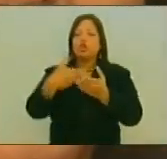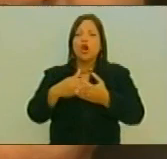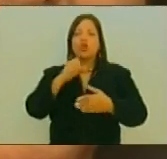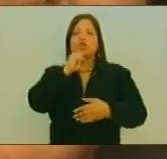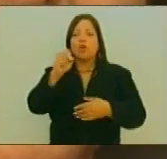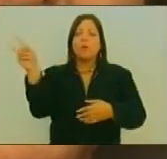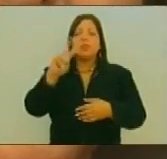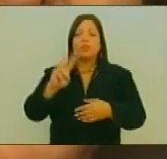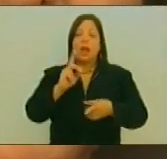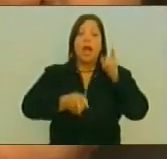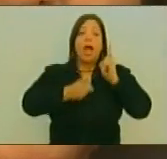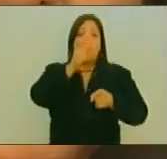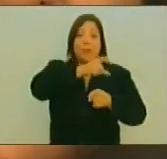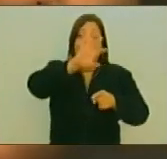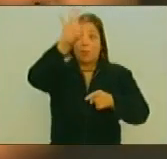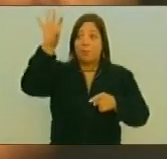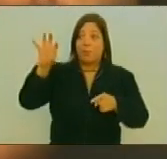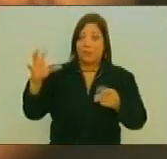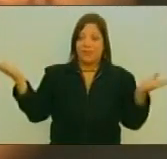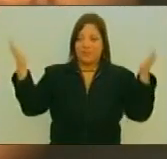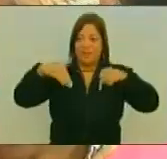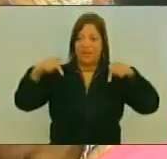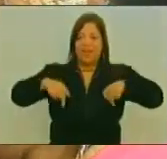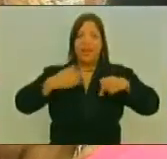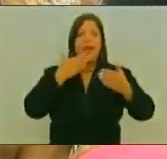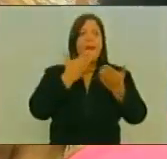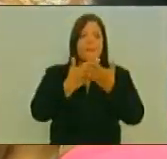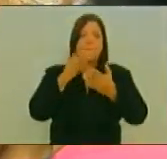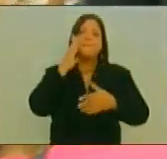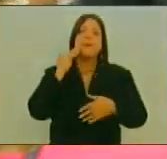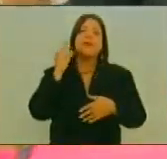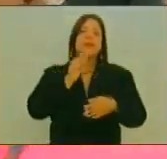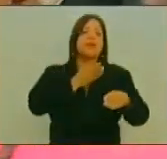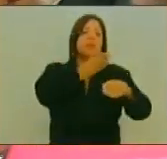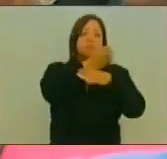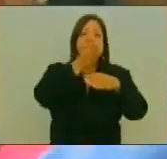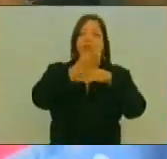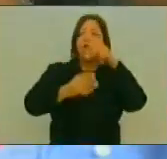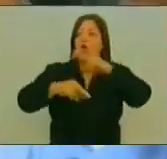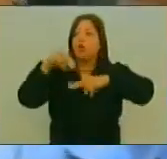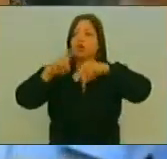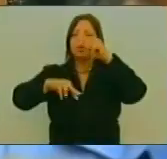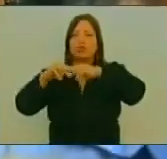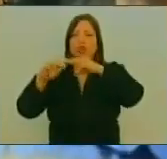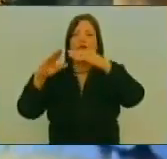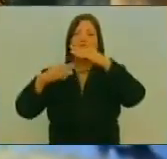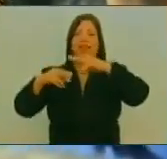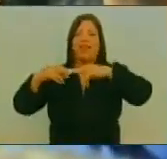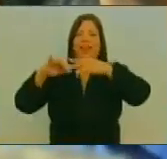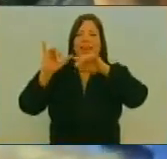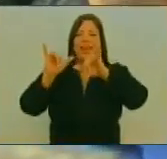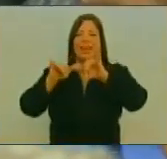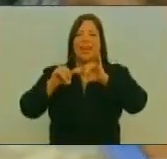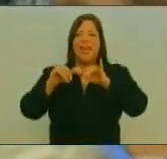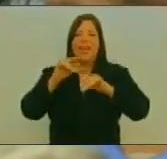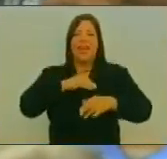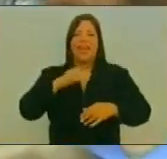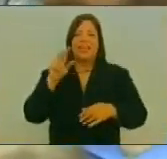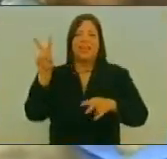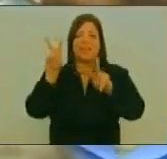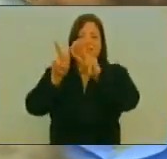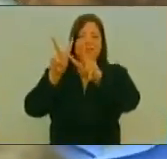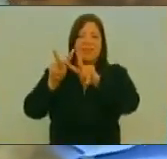Algunas De Las Experiencias Que Tenemos Acá En Esta Construcción Socialista Algunas Comunas Algunos